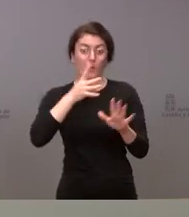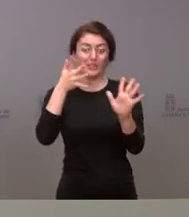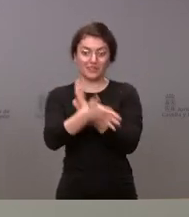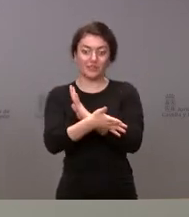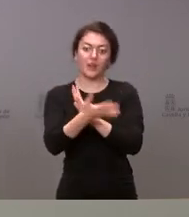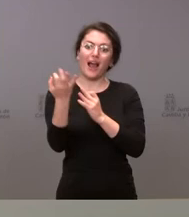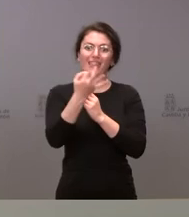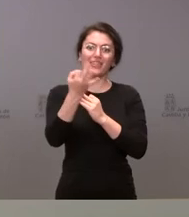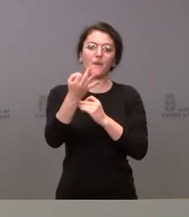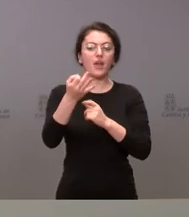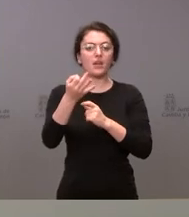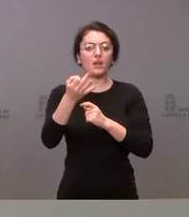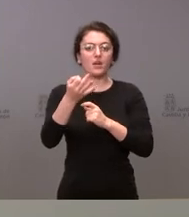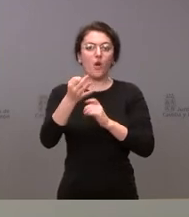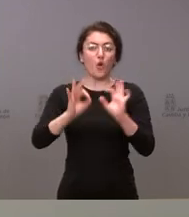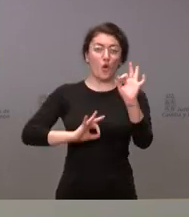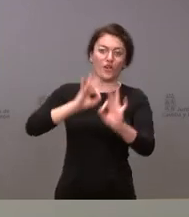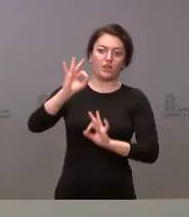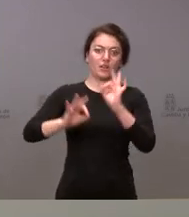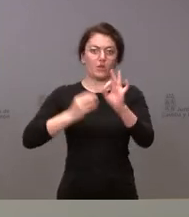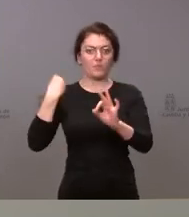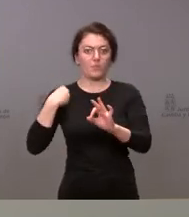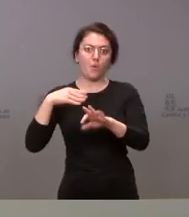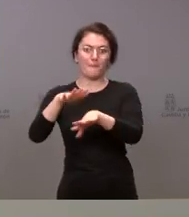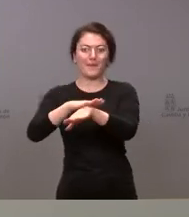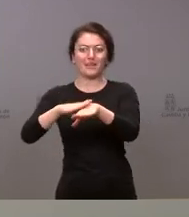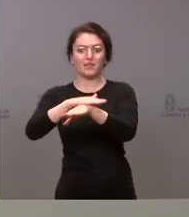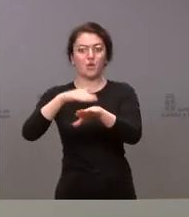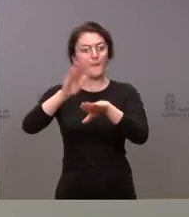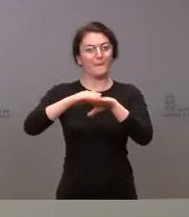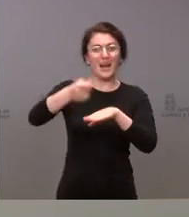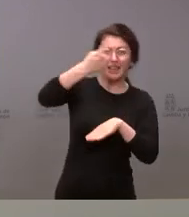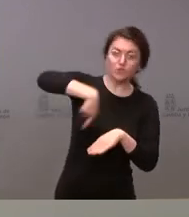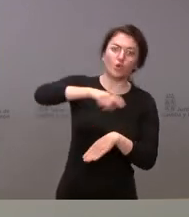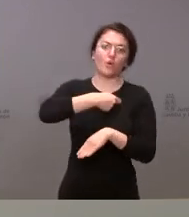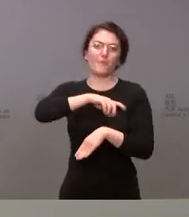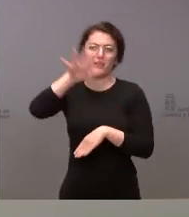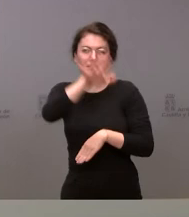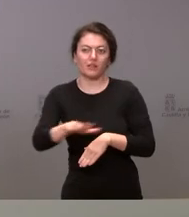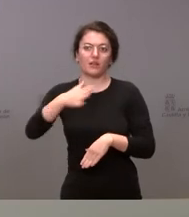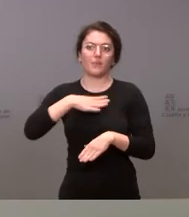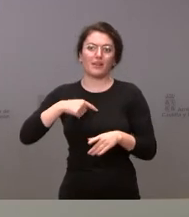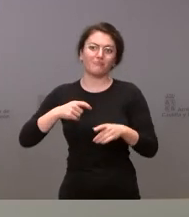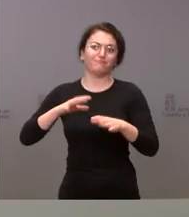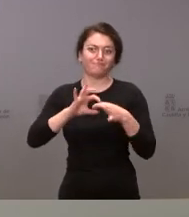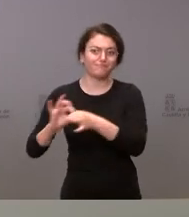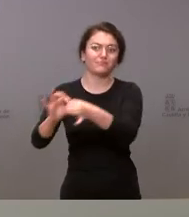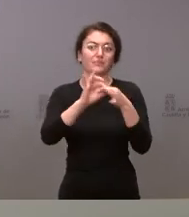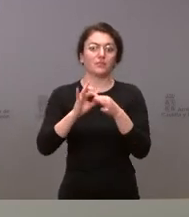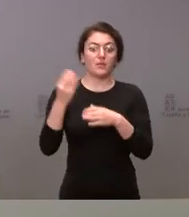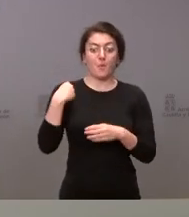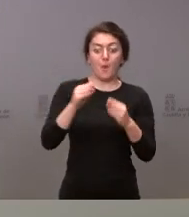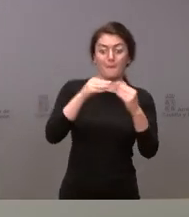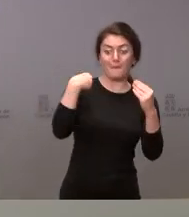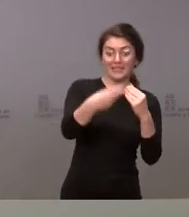la coordinación a través del Ministerio de todas las comunidades autónomas. Estamos hablando del que pueda aportar la Junta de Castilla y León, que puede ser material